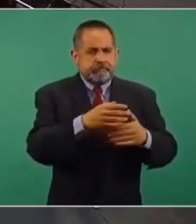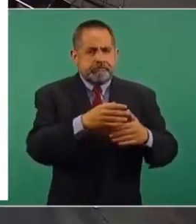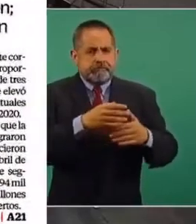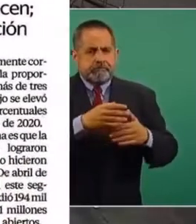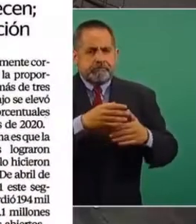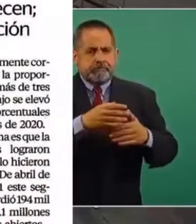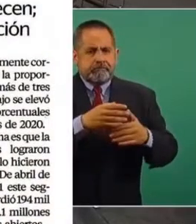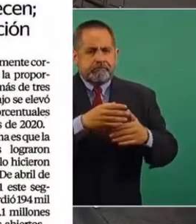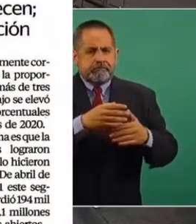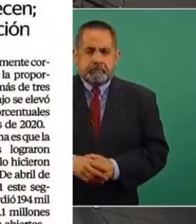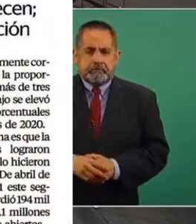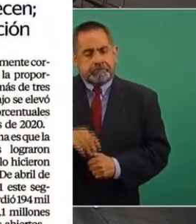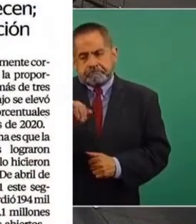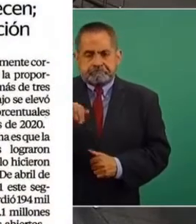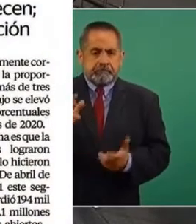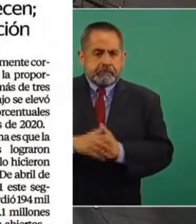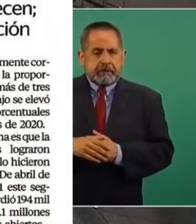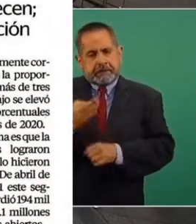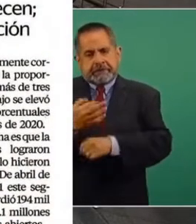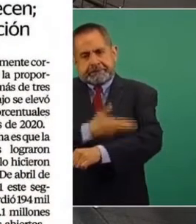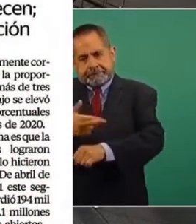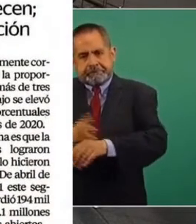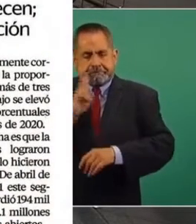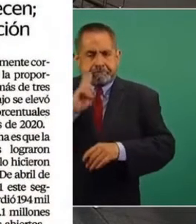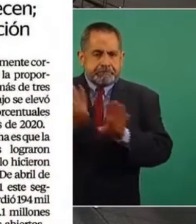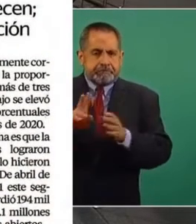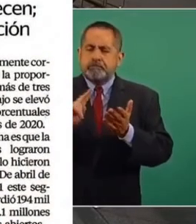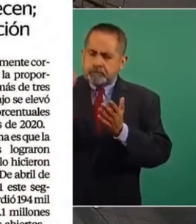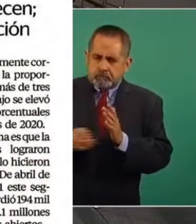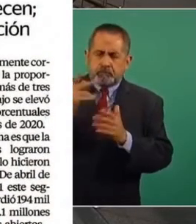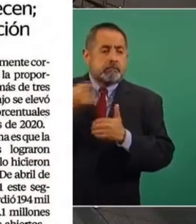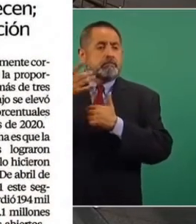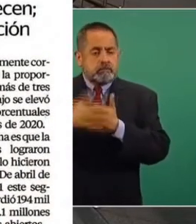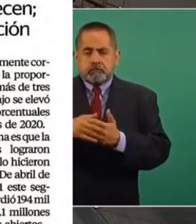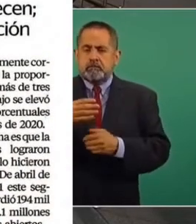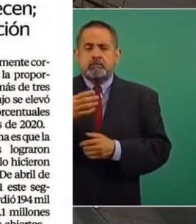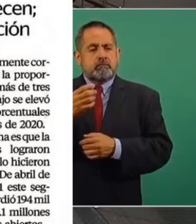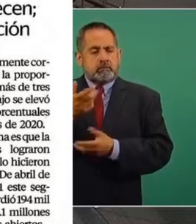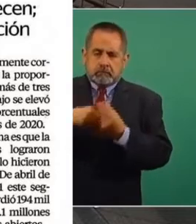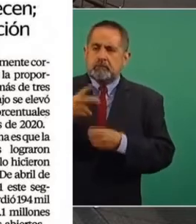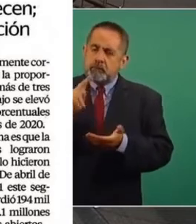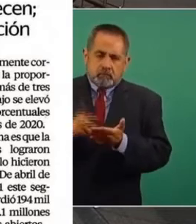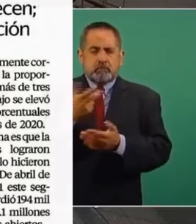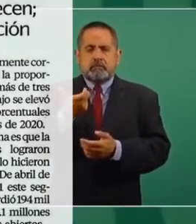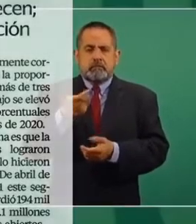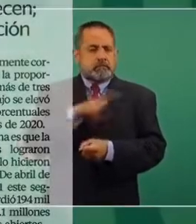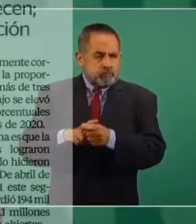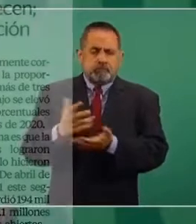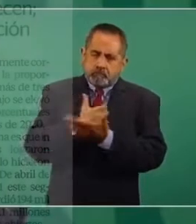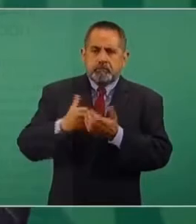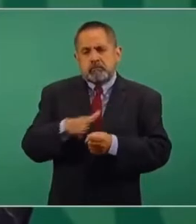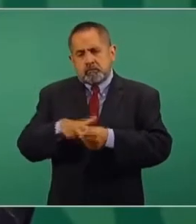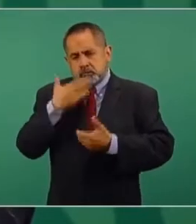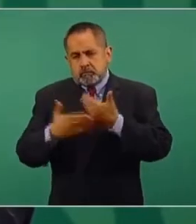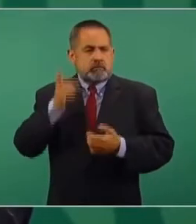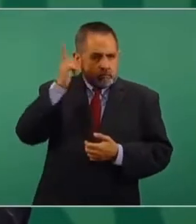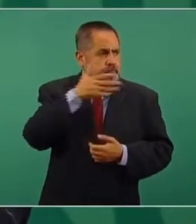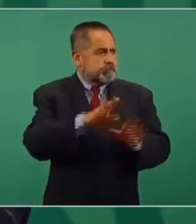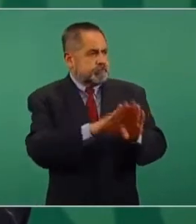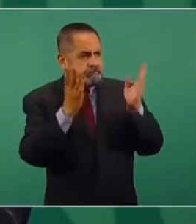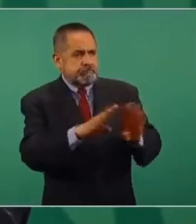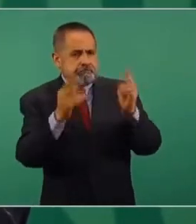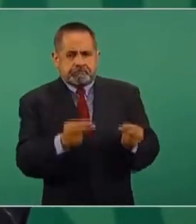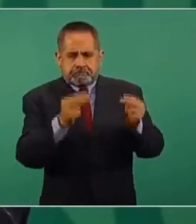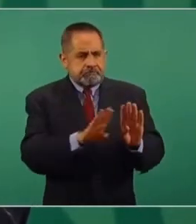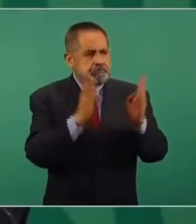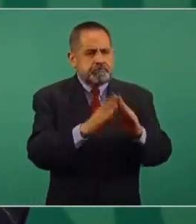Pues sí, es parte de lo que se está procurando, el que se regrese a la normalidad del económico, que se abran los establecimientos comerciales,